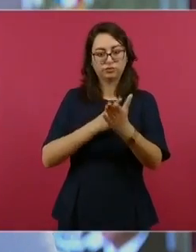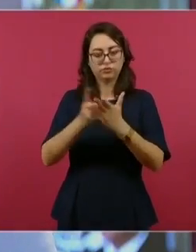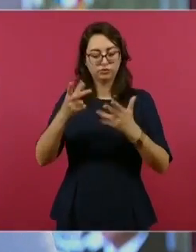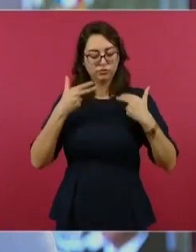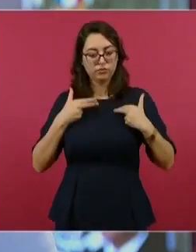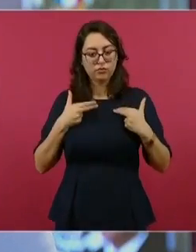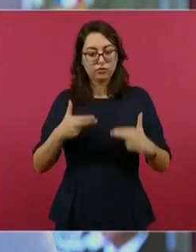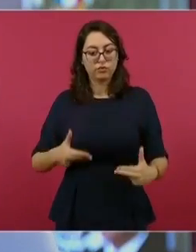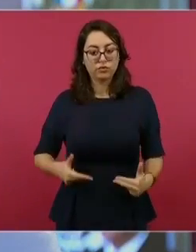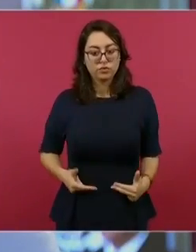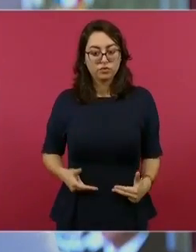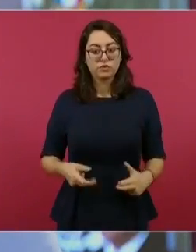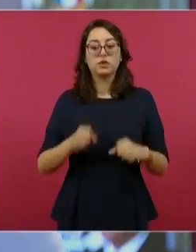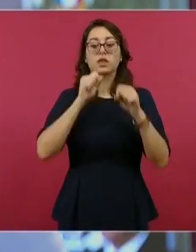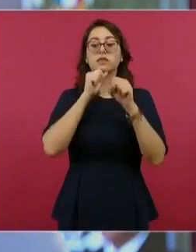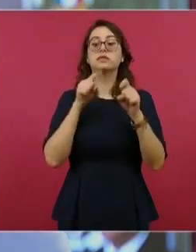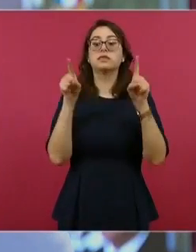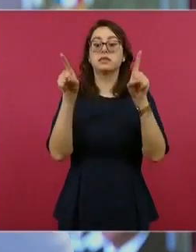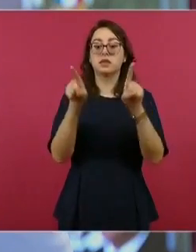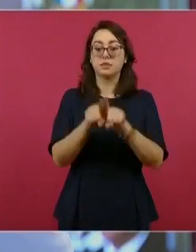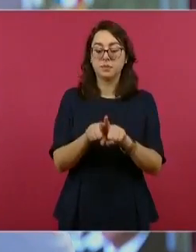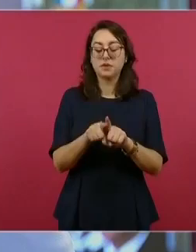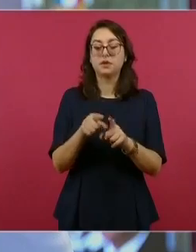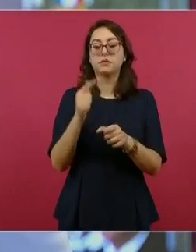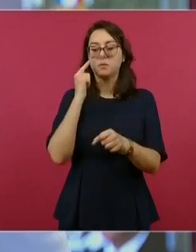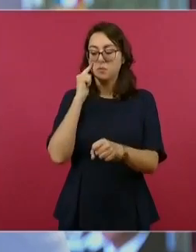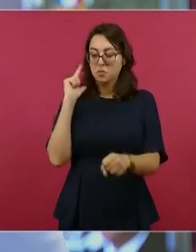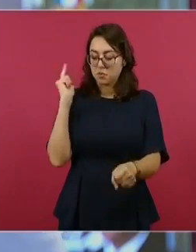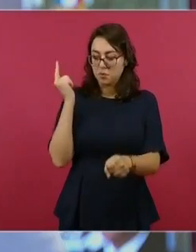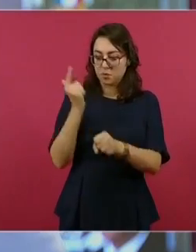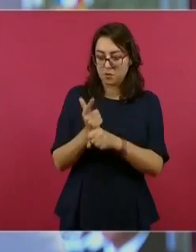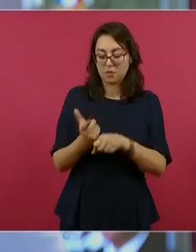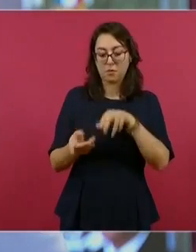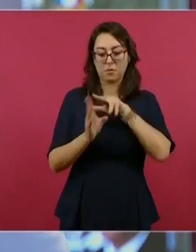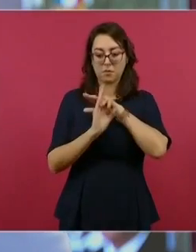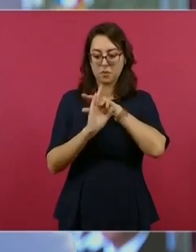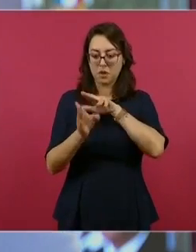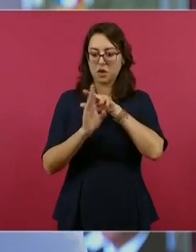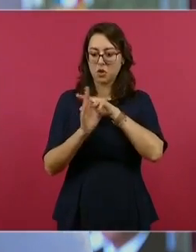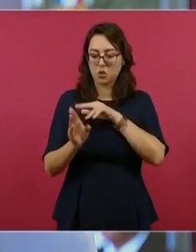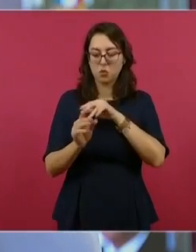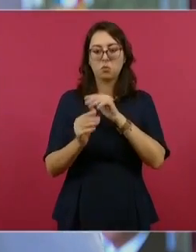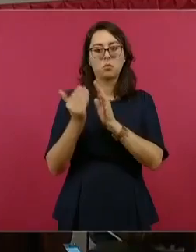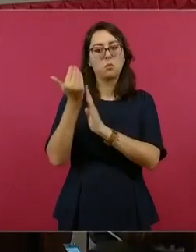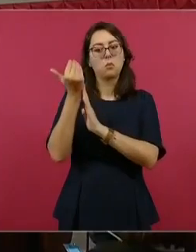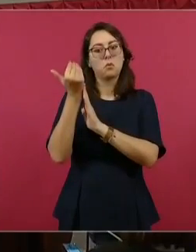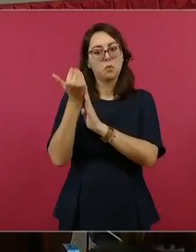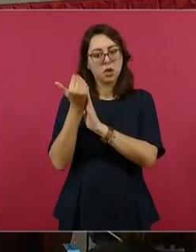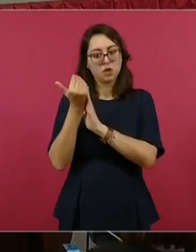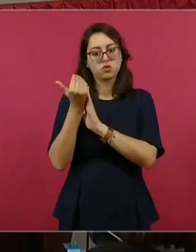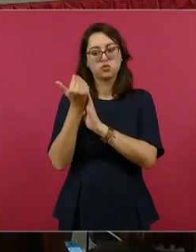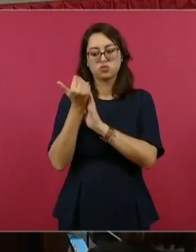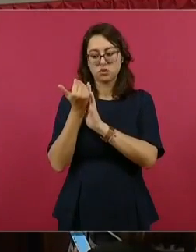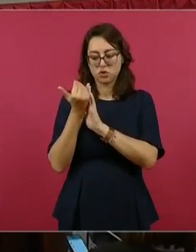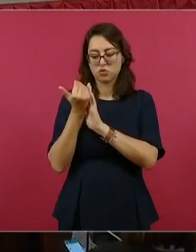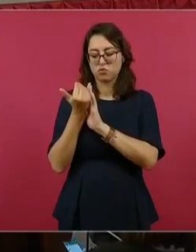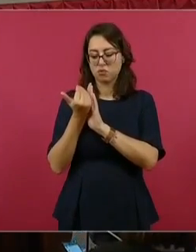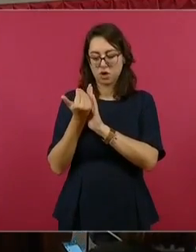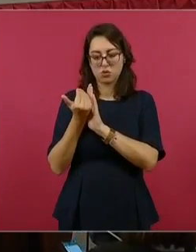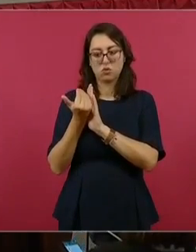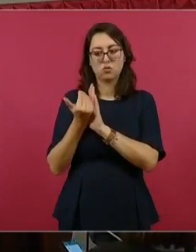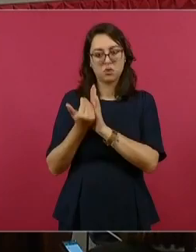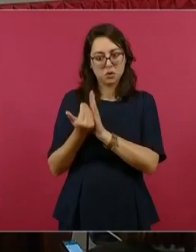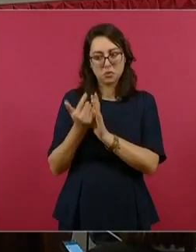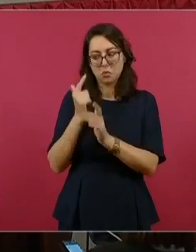en el análisis se observó que hay una tendencia a la baja del flujo de personas que busca emigrar hacia Estados Unidos